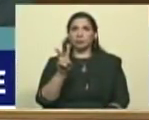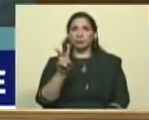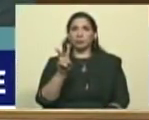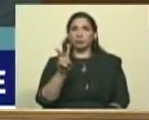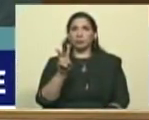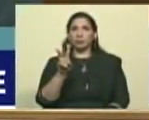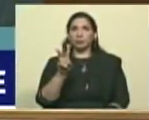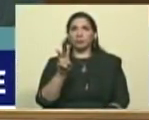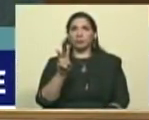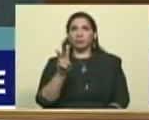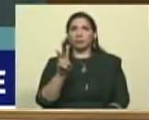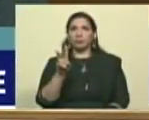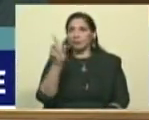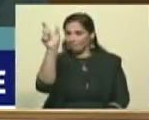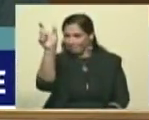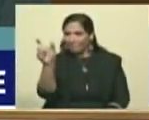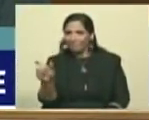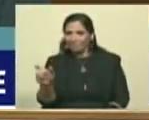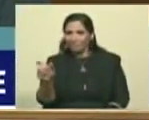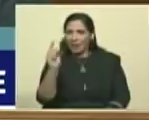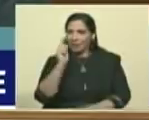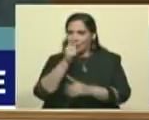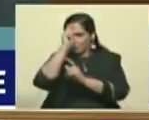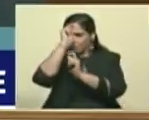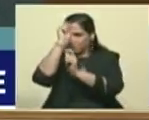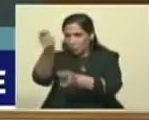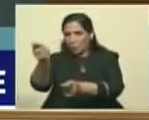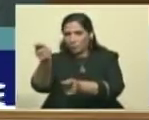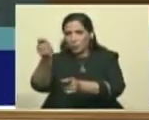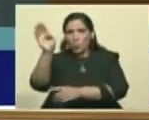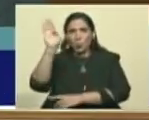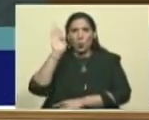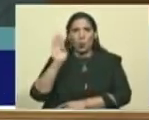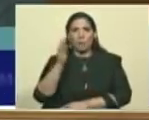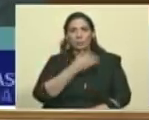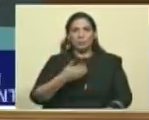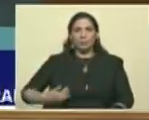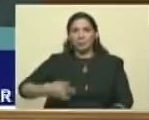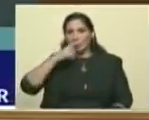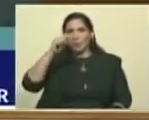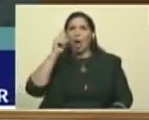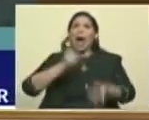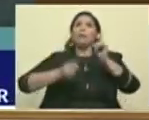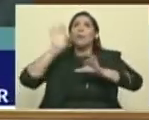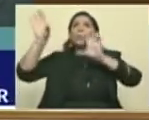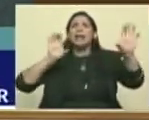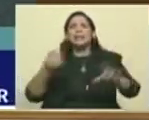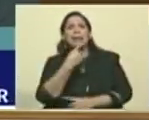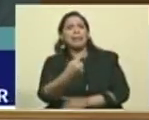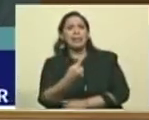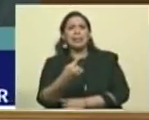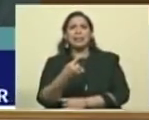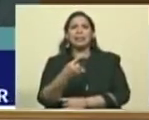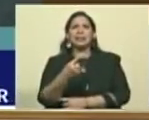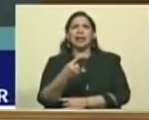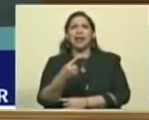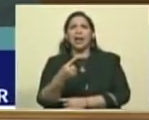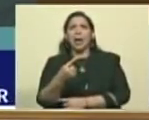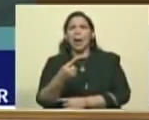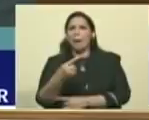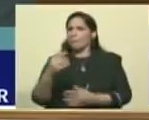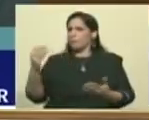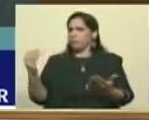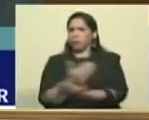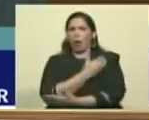quien va a juramentar a Nicolás Maduro. Que algunos países dicen que van a retirar sus embajadores.